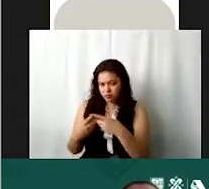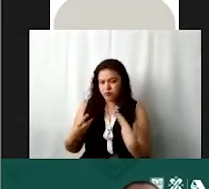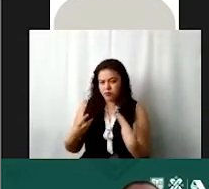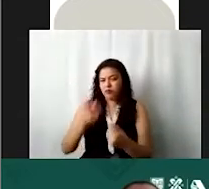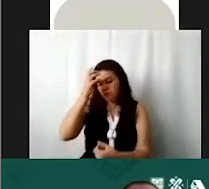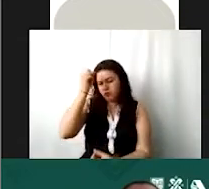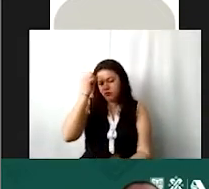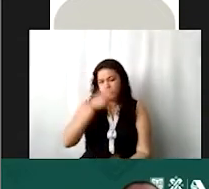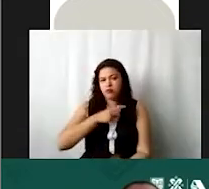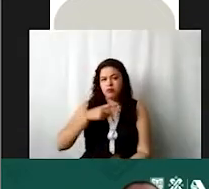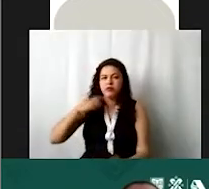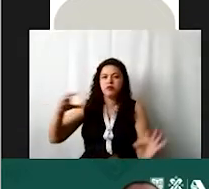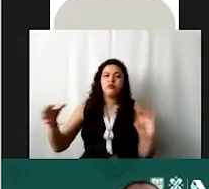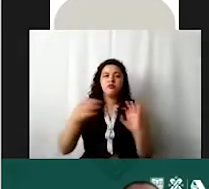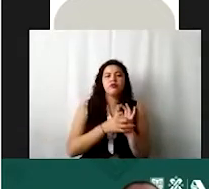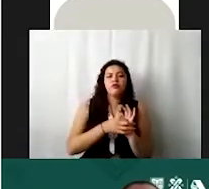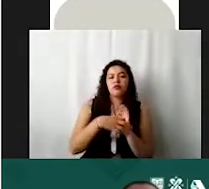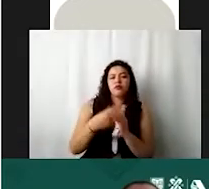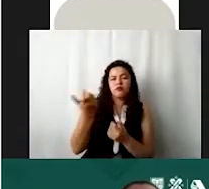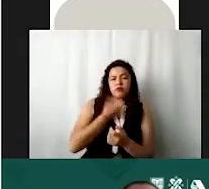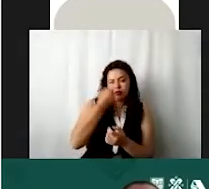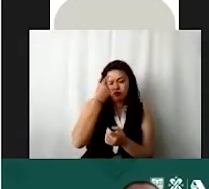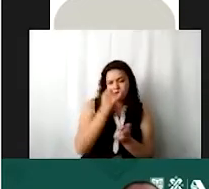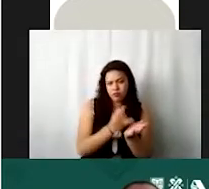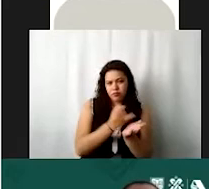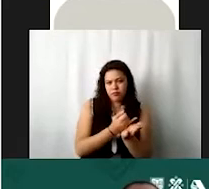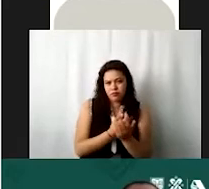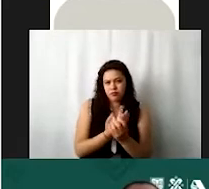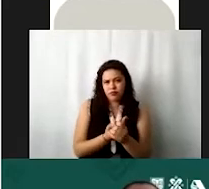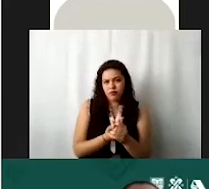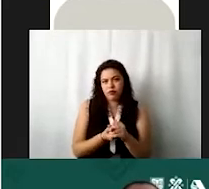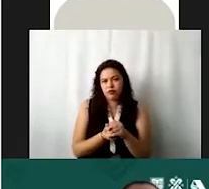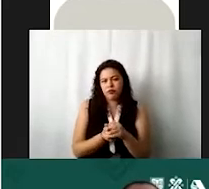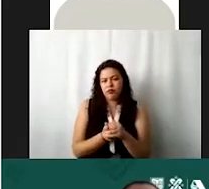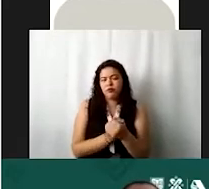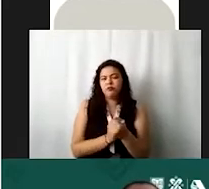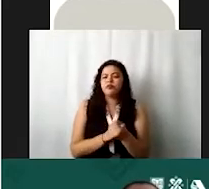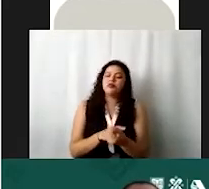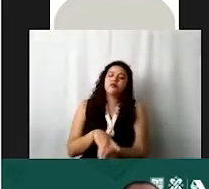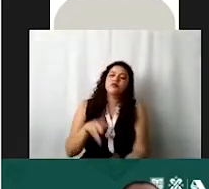debe coincidir con lo que metas aquí en ingresos por reducciones entonces nos vamos al predial